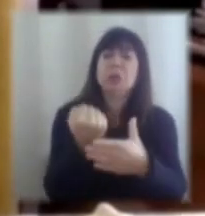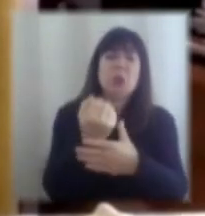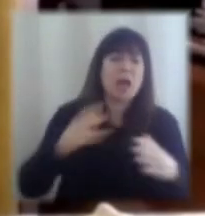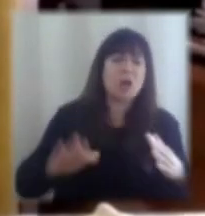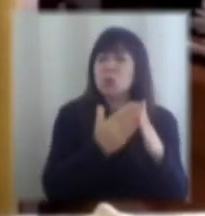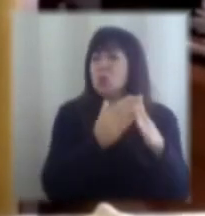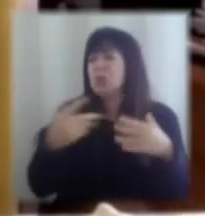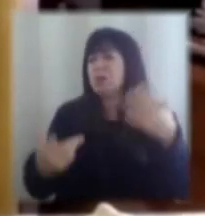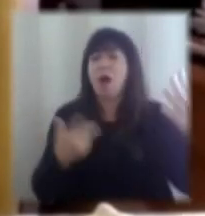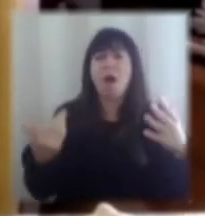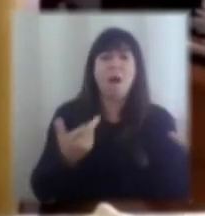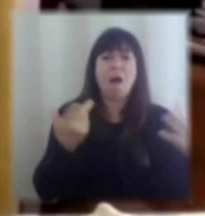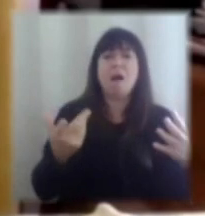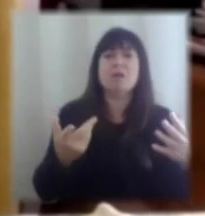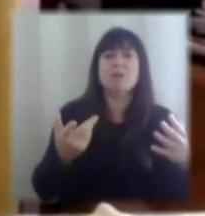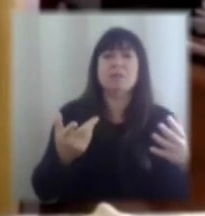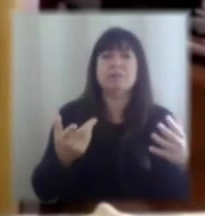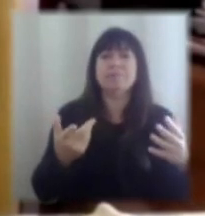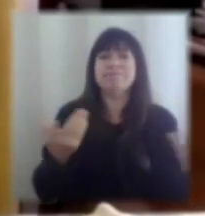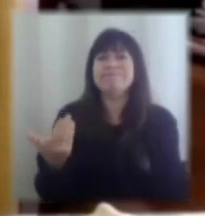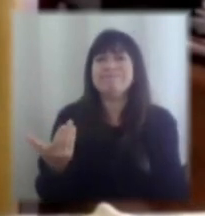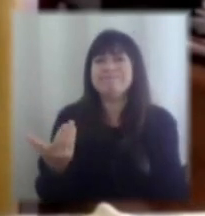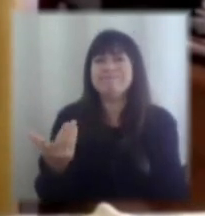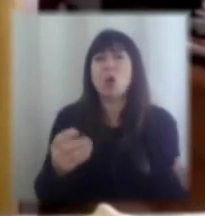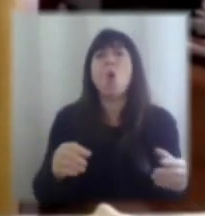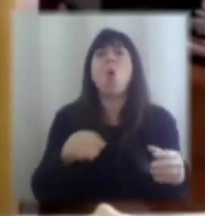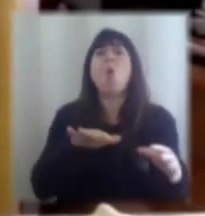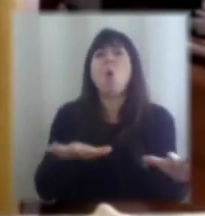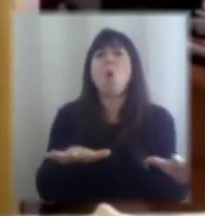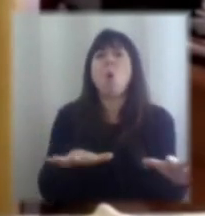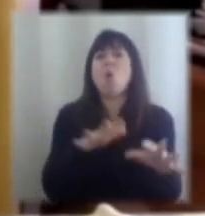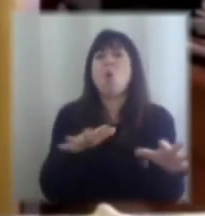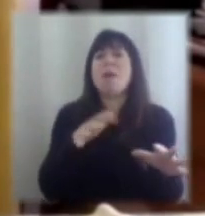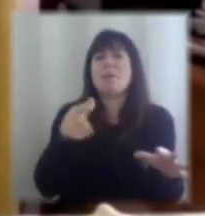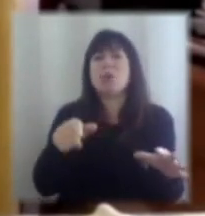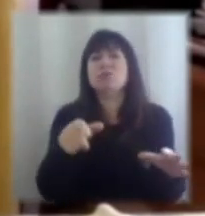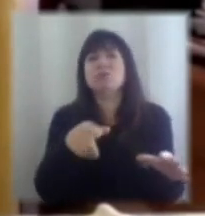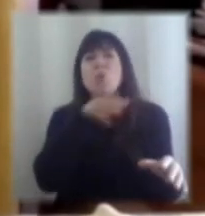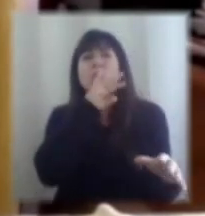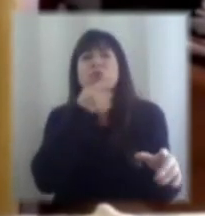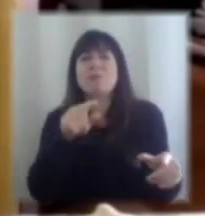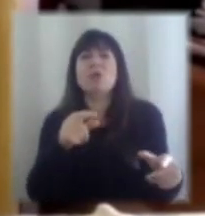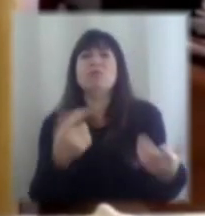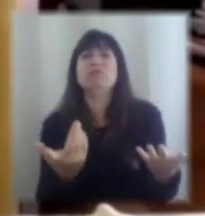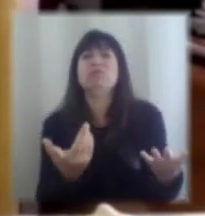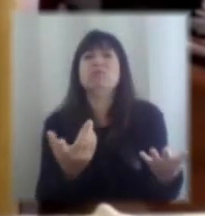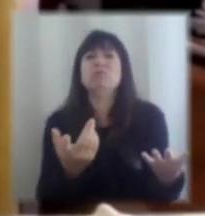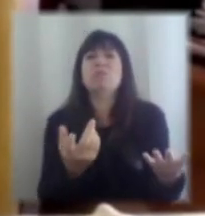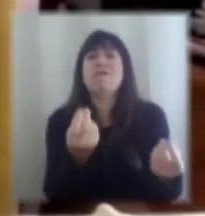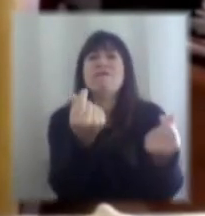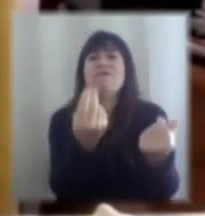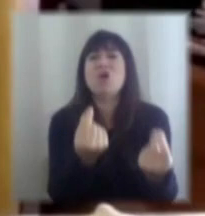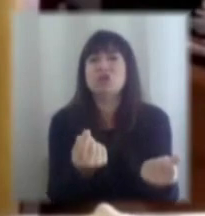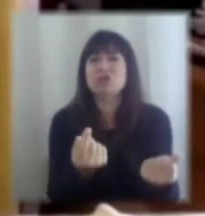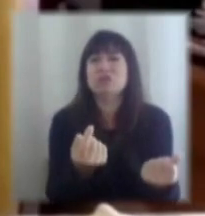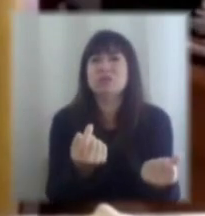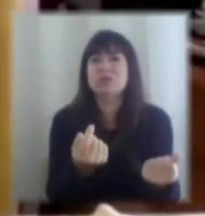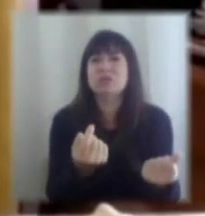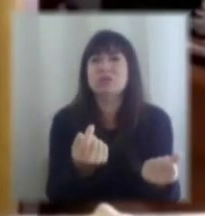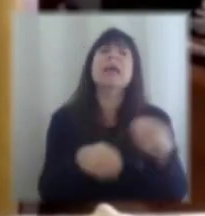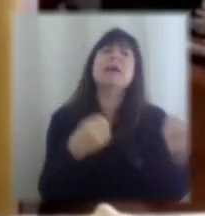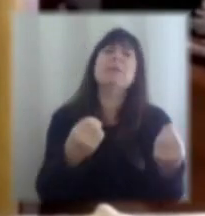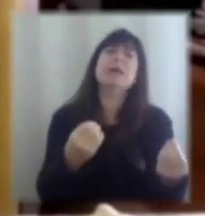subamos no sé cuántos puntos de deuda, ocupemos los fondos soberanos. Bueno, ¿qué hubiera pasado si hubiéramos hecho eso? Hoy día tendríamos una situación